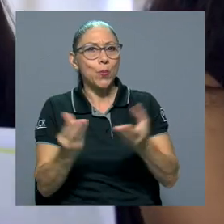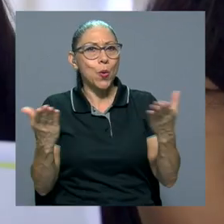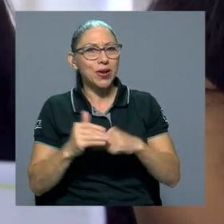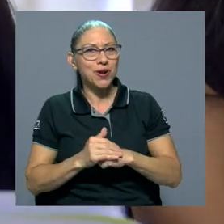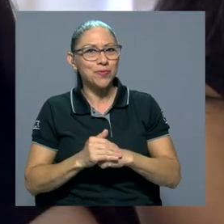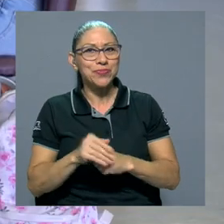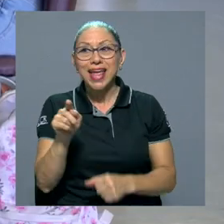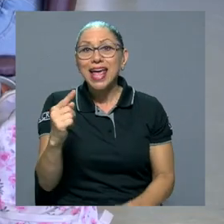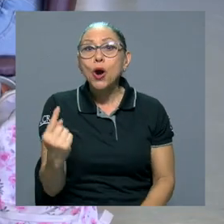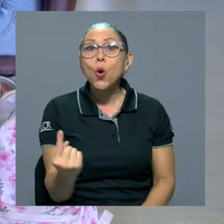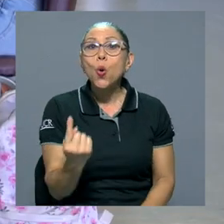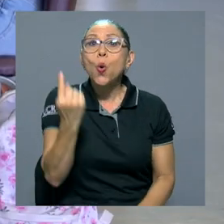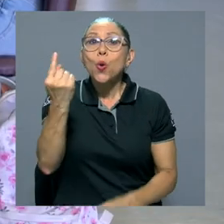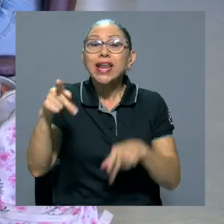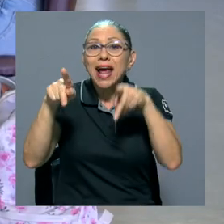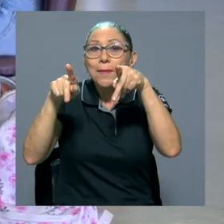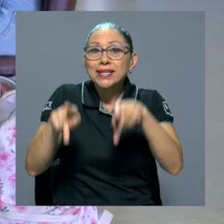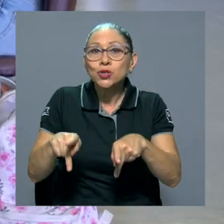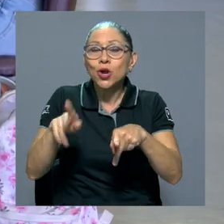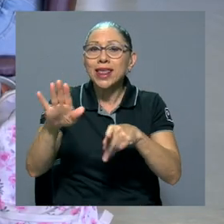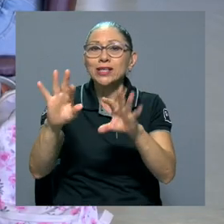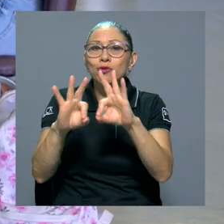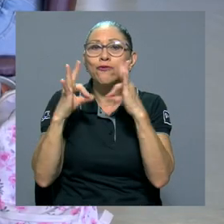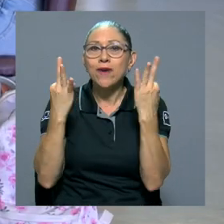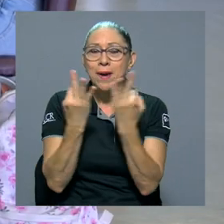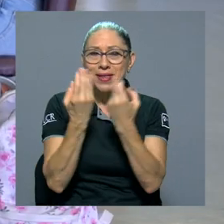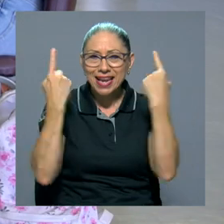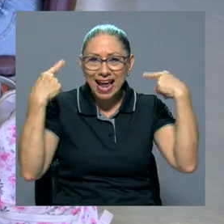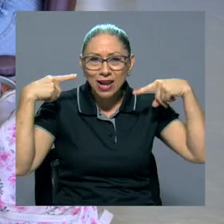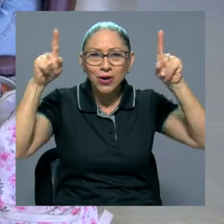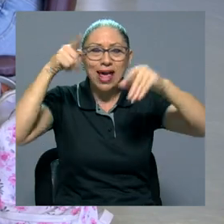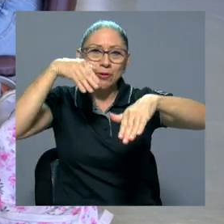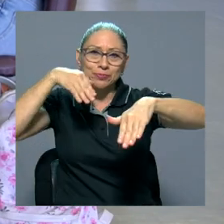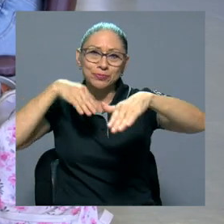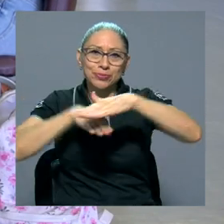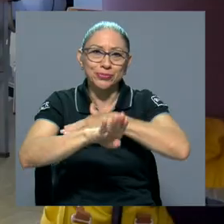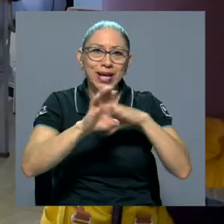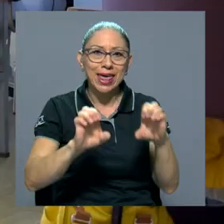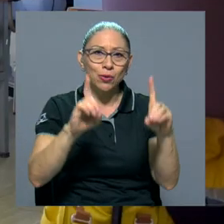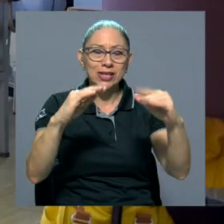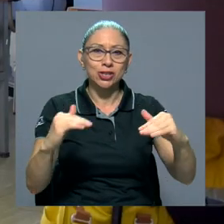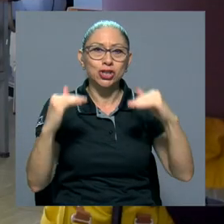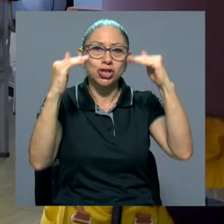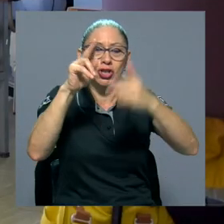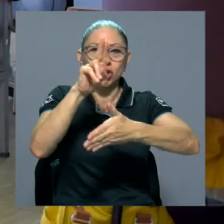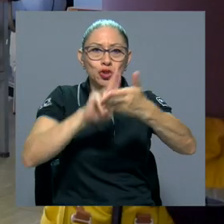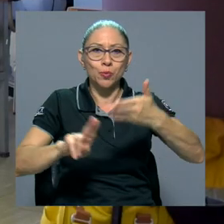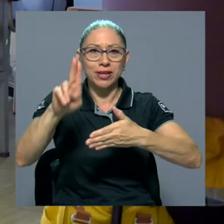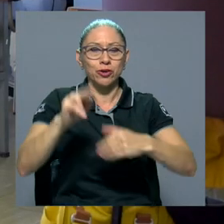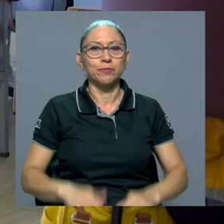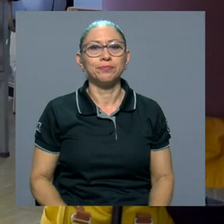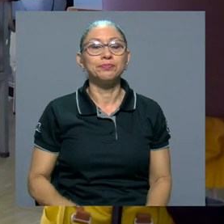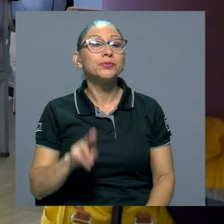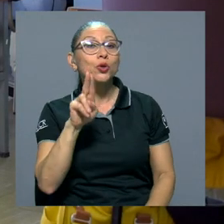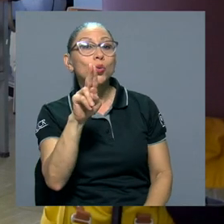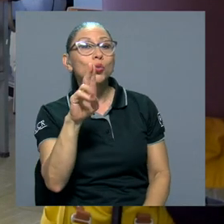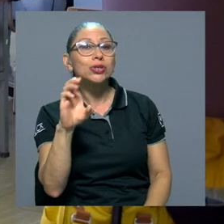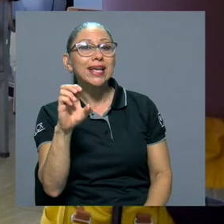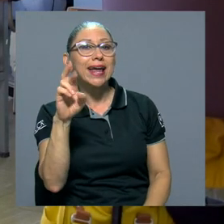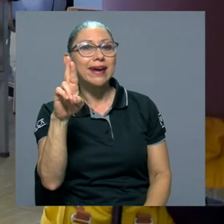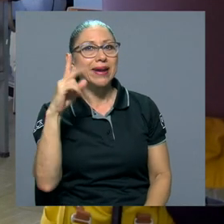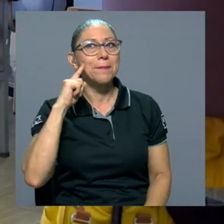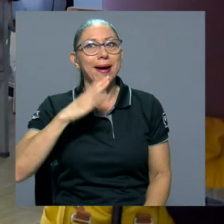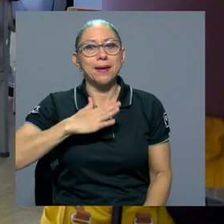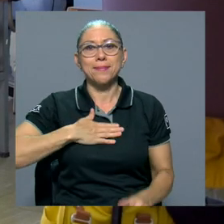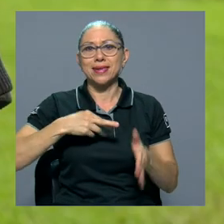público y es la única integrante de su familia que ha logrado accesar a la educación superior. Bueno, la UCR